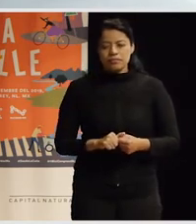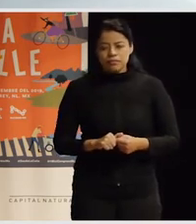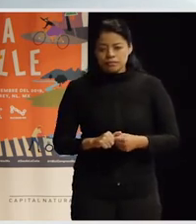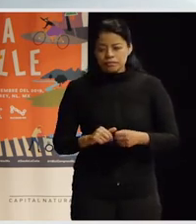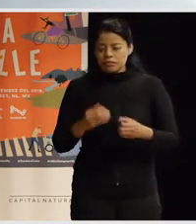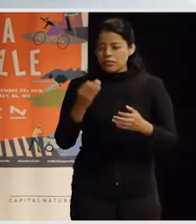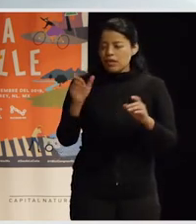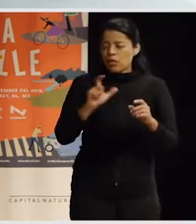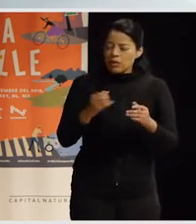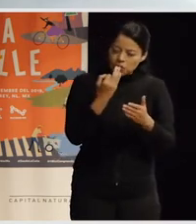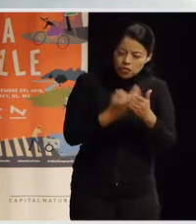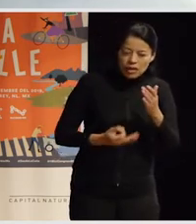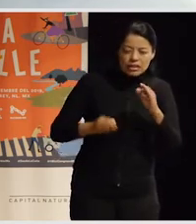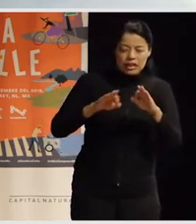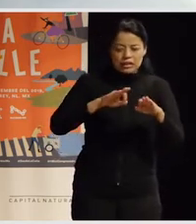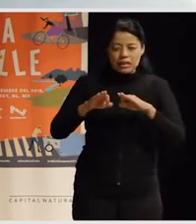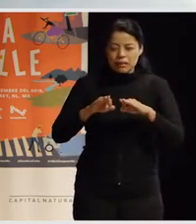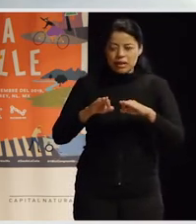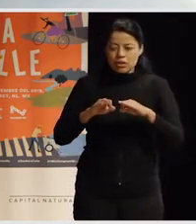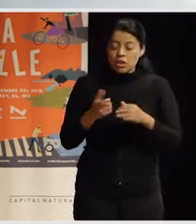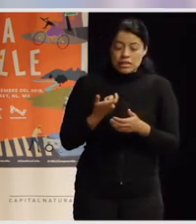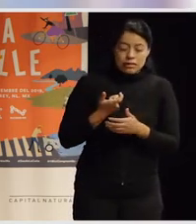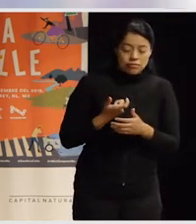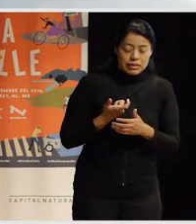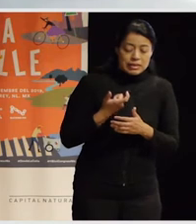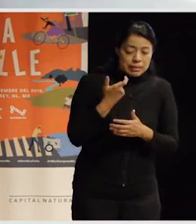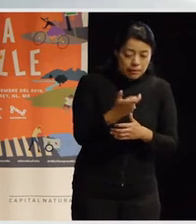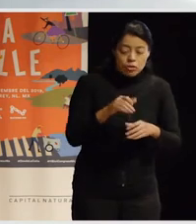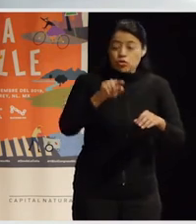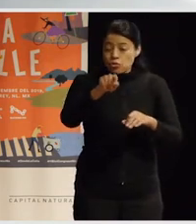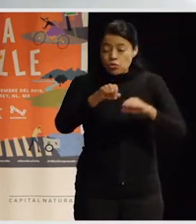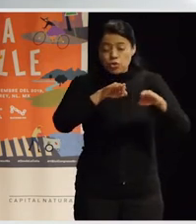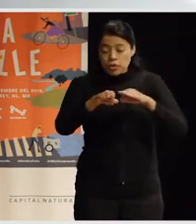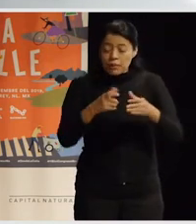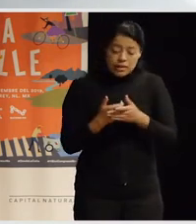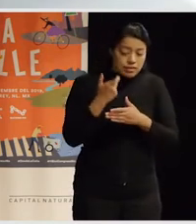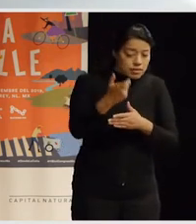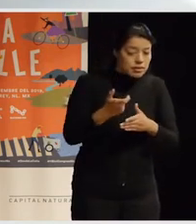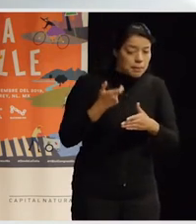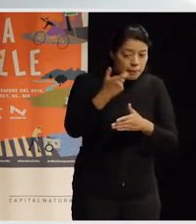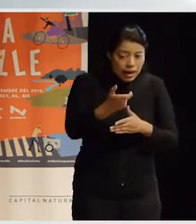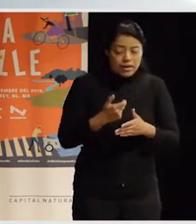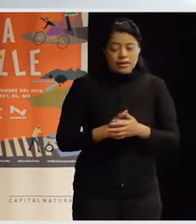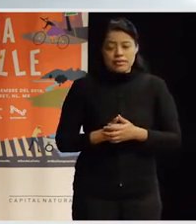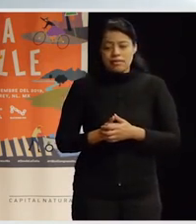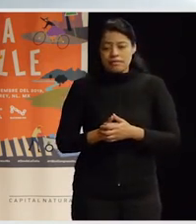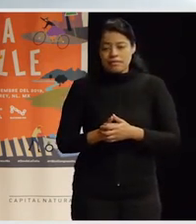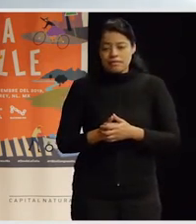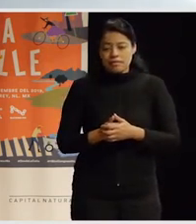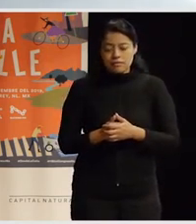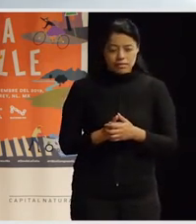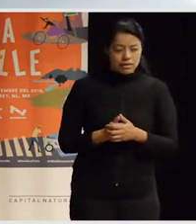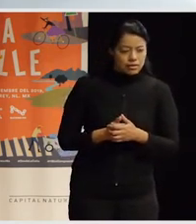empleo, que es por el que se paga un salario, ¿no? Que es el trabajo públicamente reconocido. Y hay otra